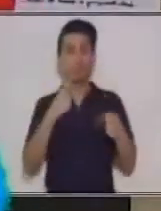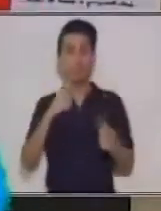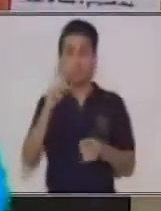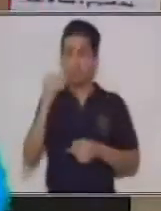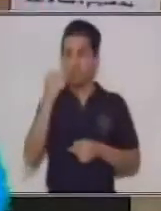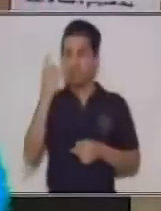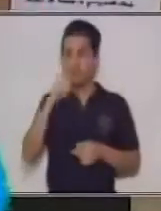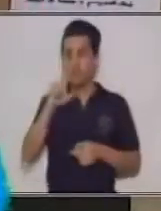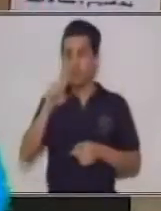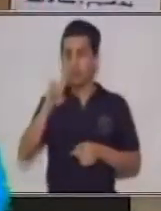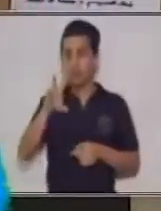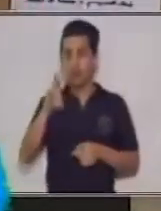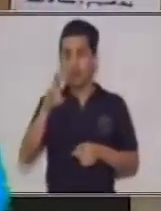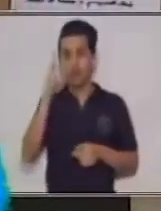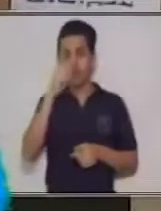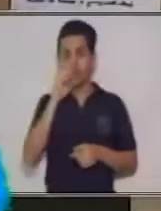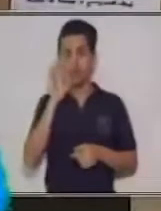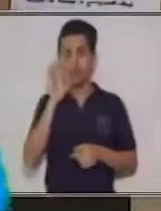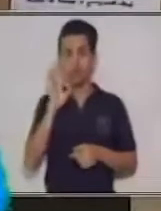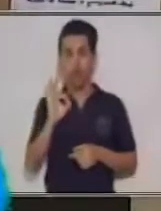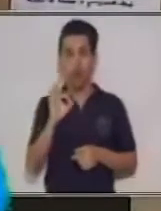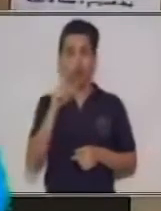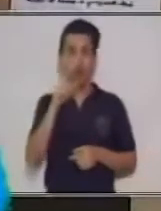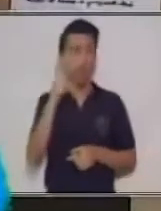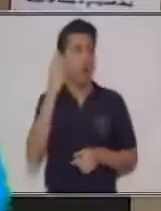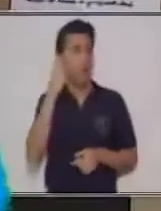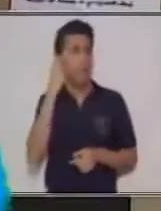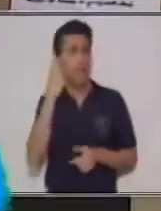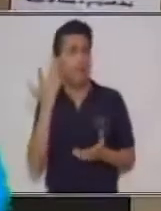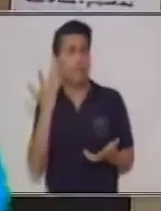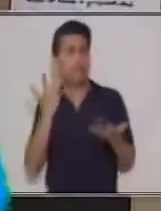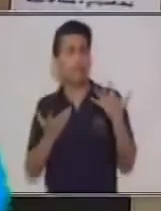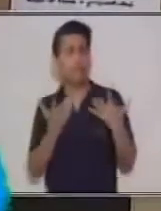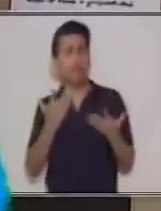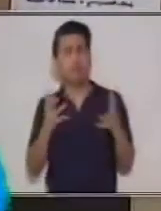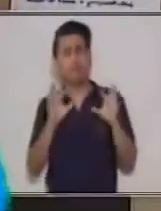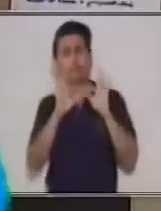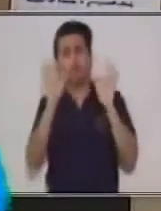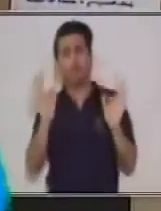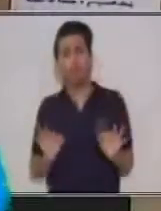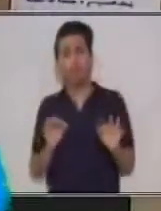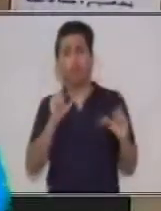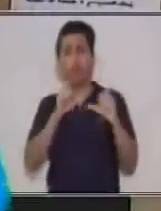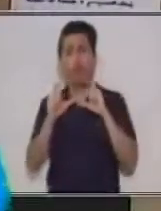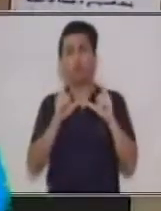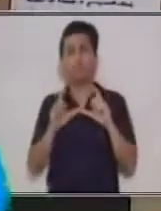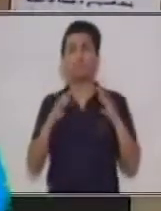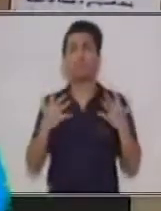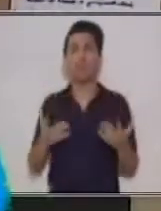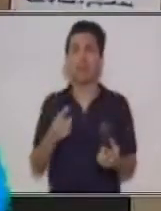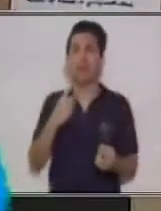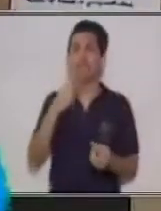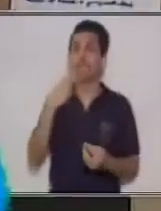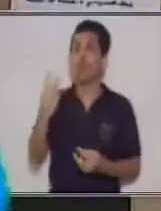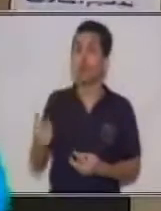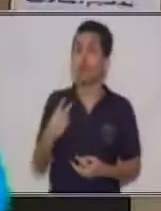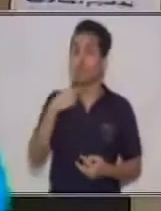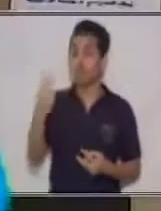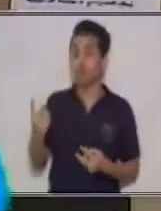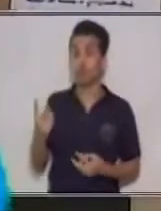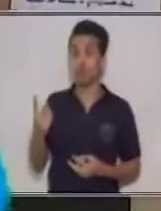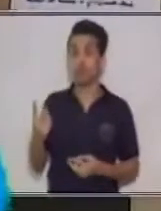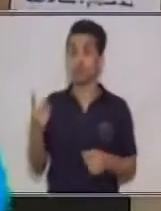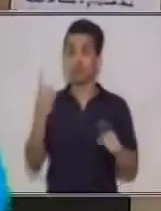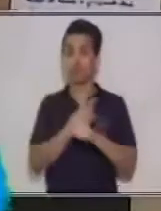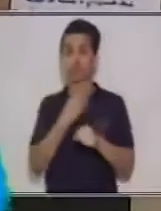colocando que un discurso es una forma de comunicación oral a través de la cual se emplean diversas palabras